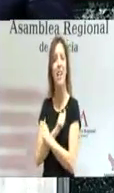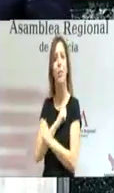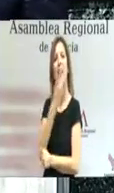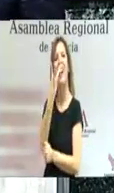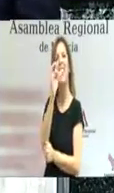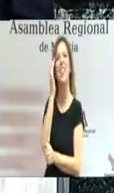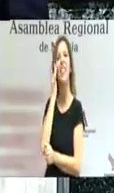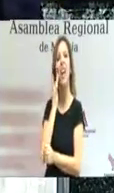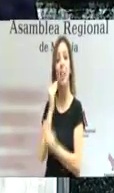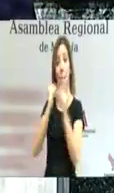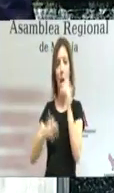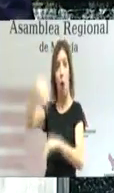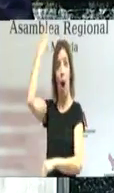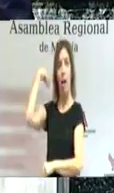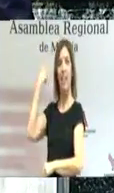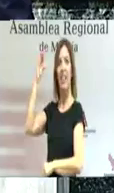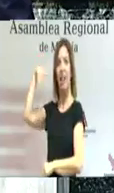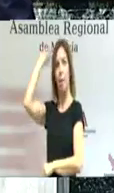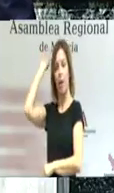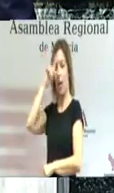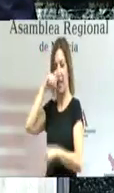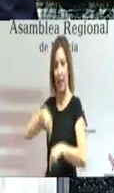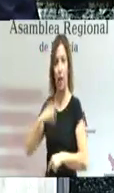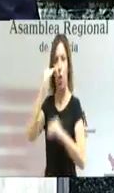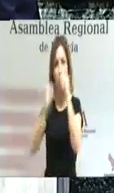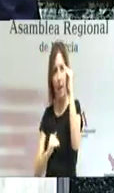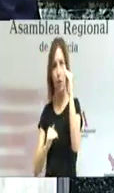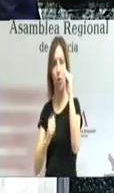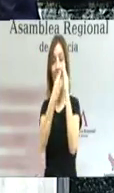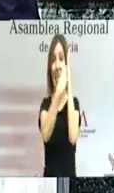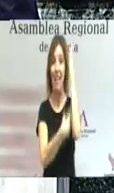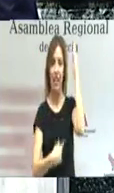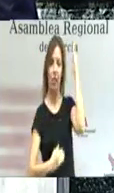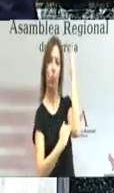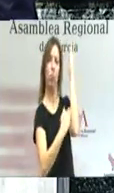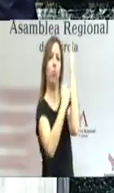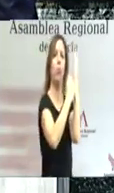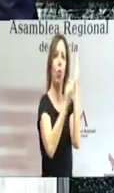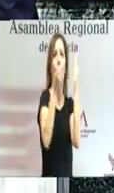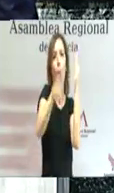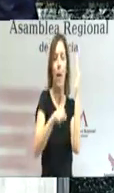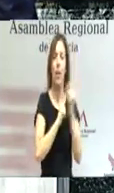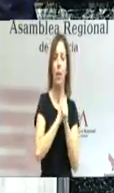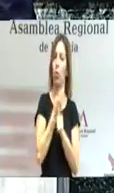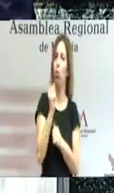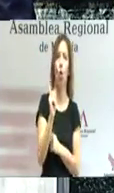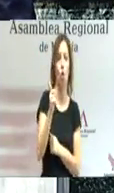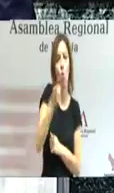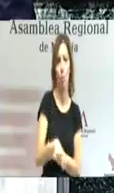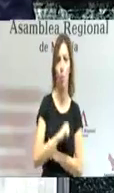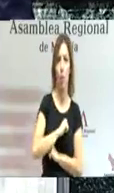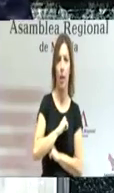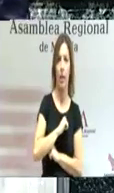días menos que hace un año. Hemos reducido la lista de espera en un mes y los tiempos de demora,